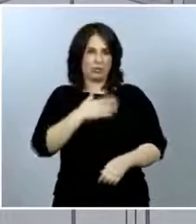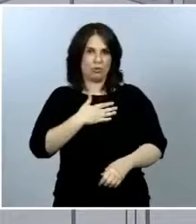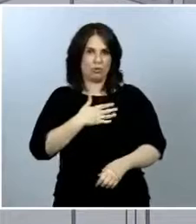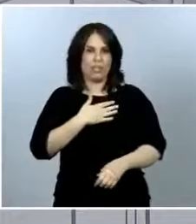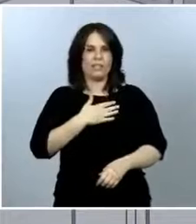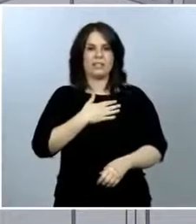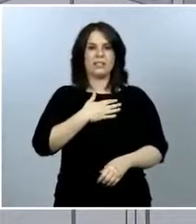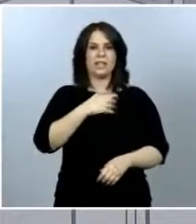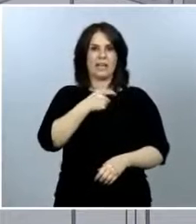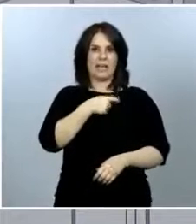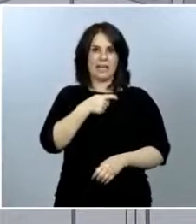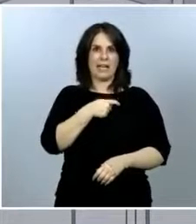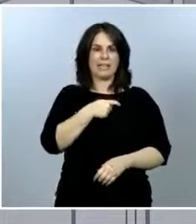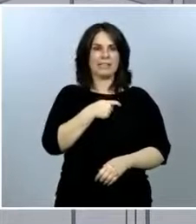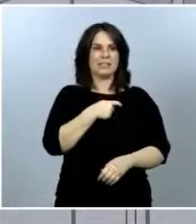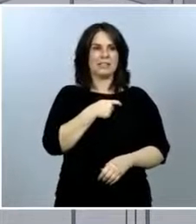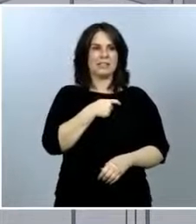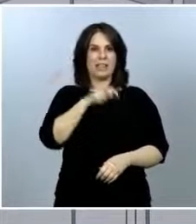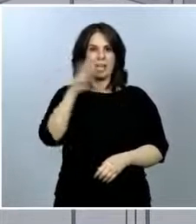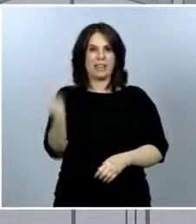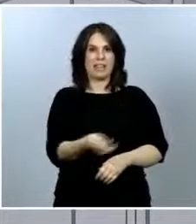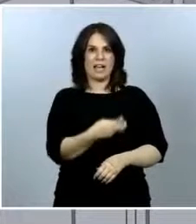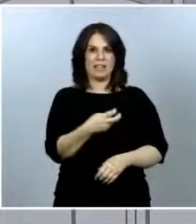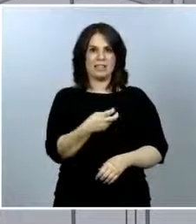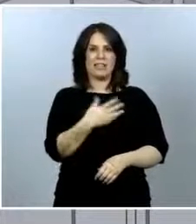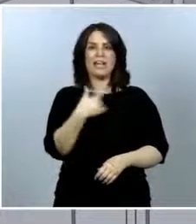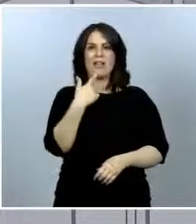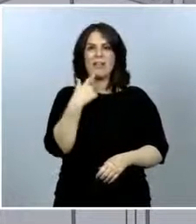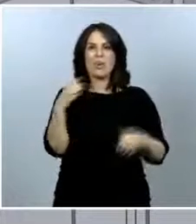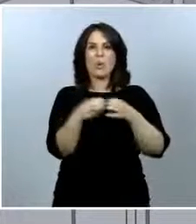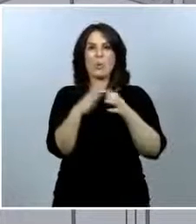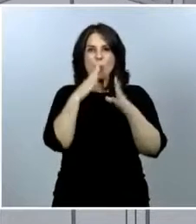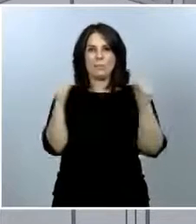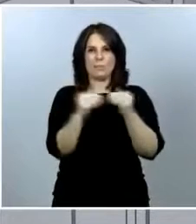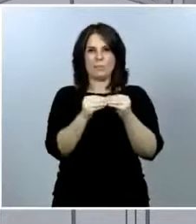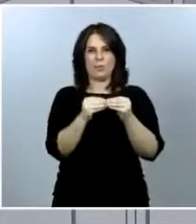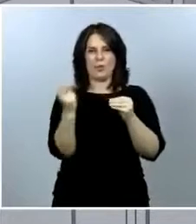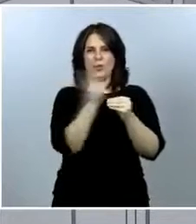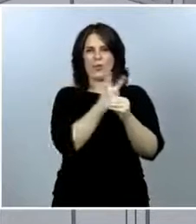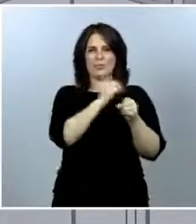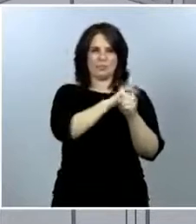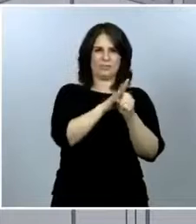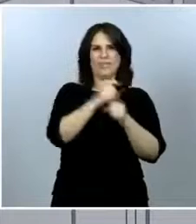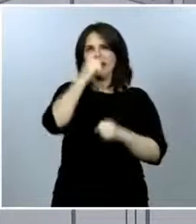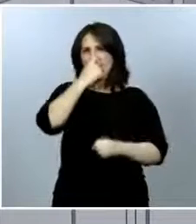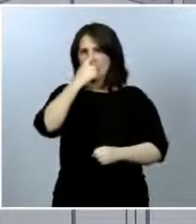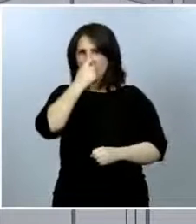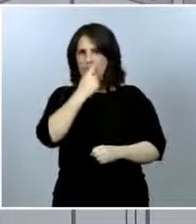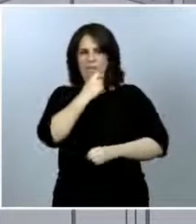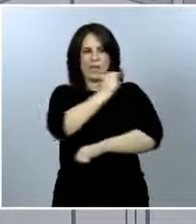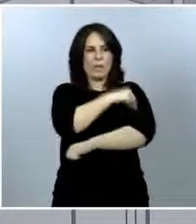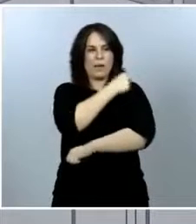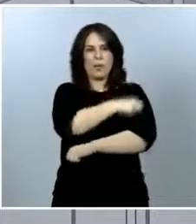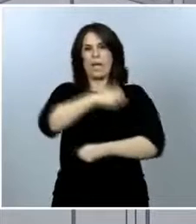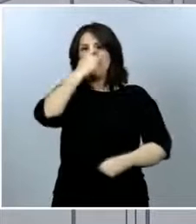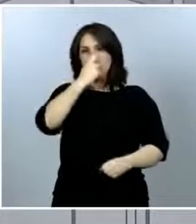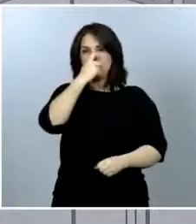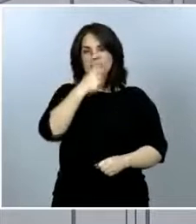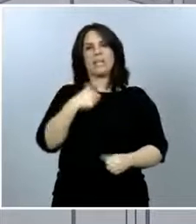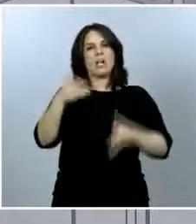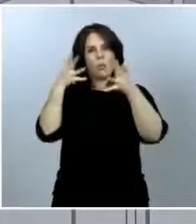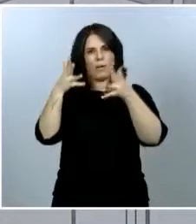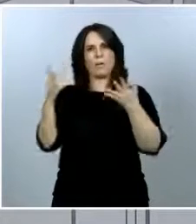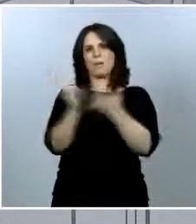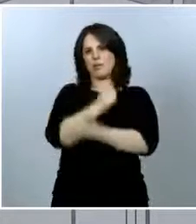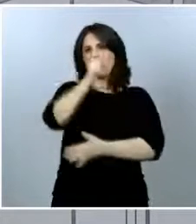cardíacas, etc. Es decir, son los mismos grupos. La vacuna de la gripe se recomienda a toda la población, pero se